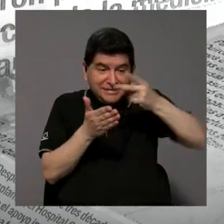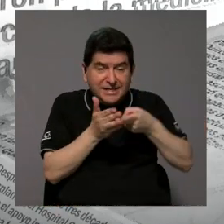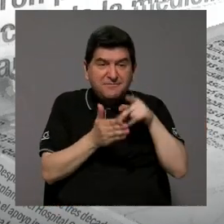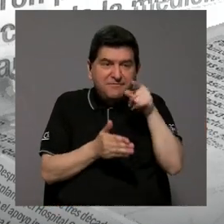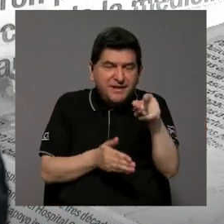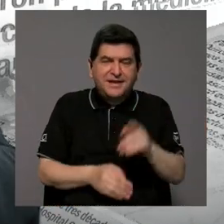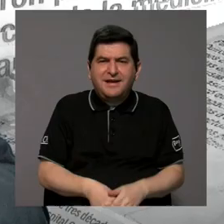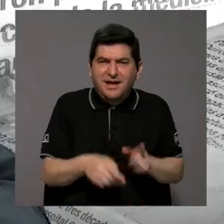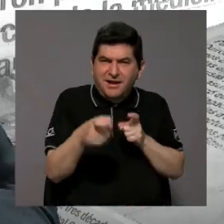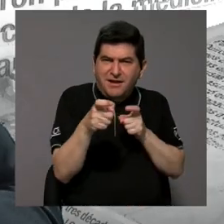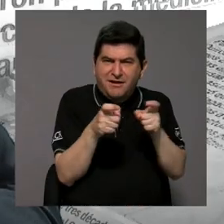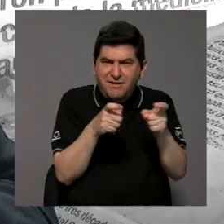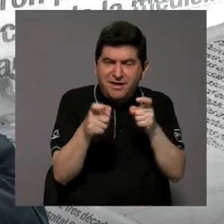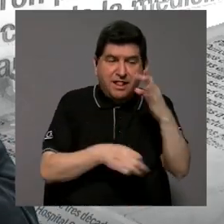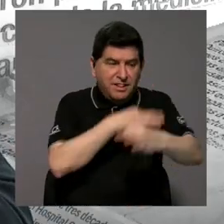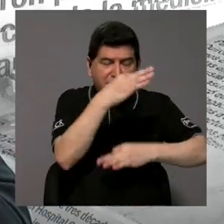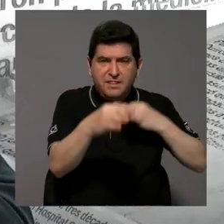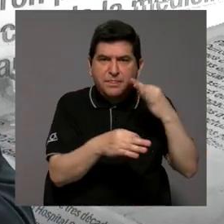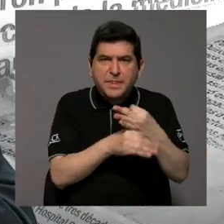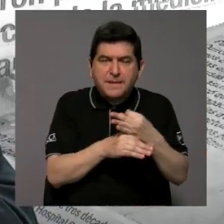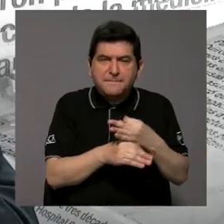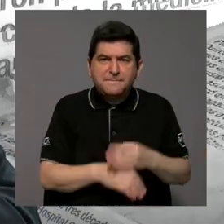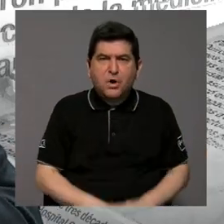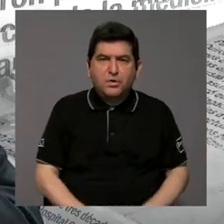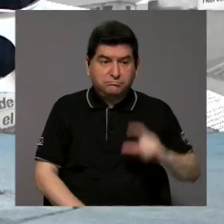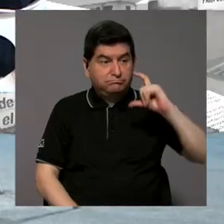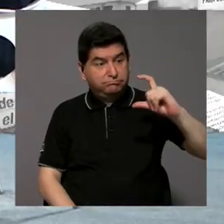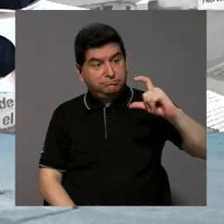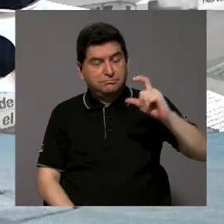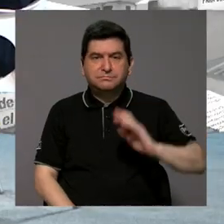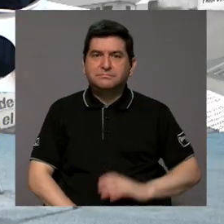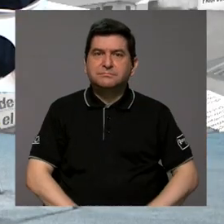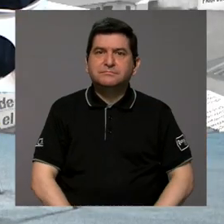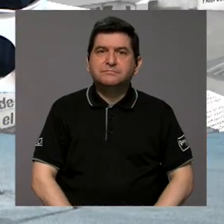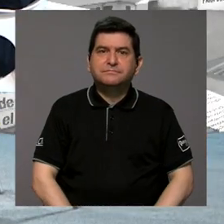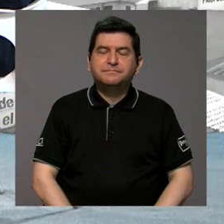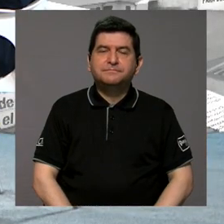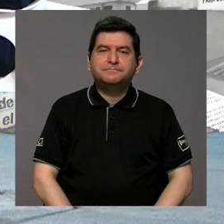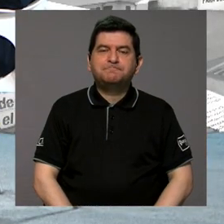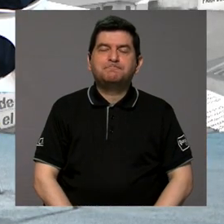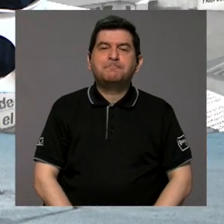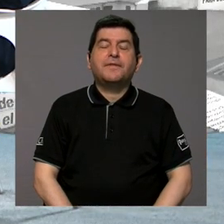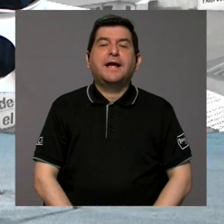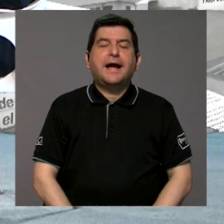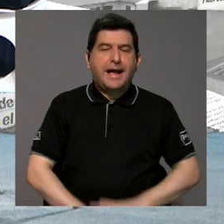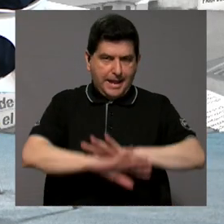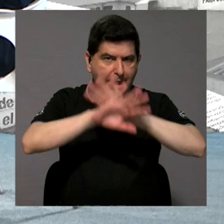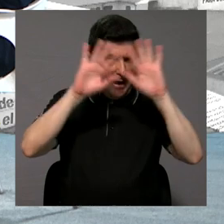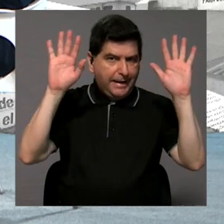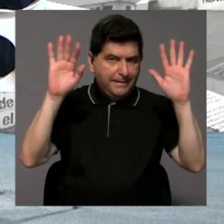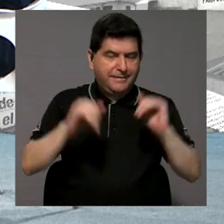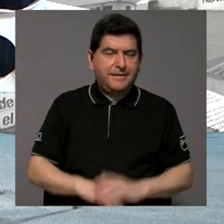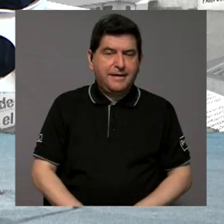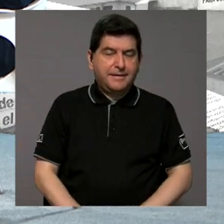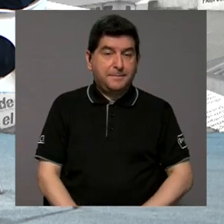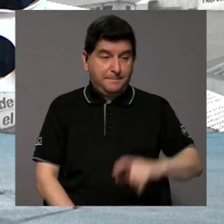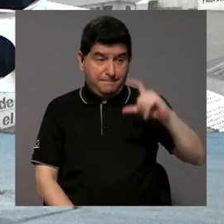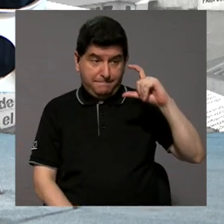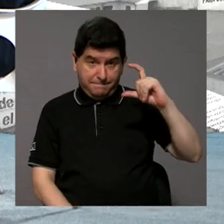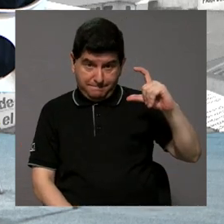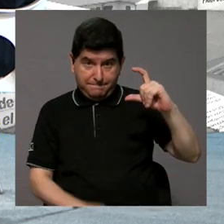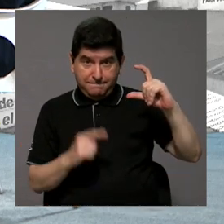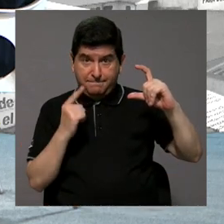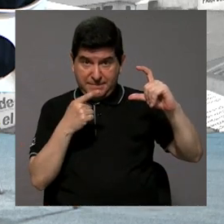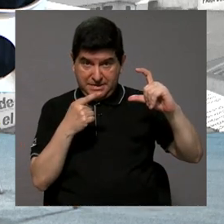manipulación de ese tipo de artefacto. Ok. Hay que tener claro que estas baterías